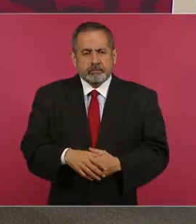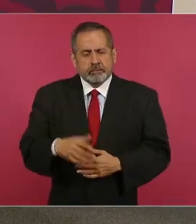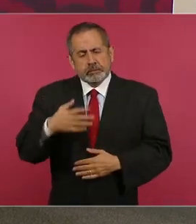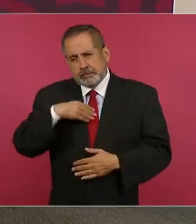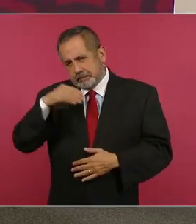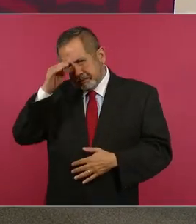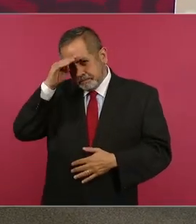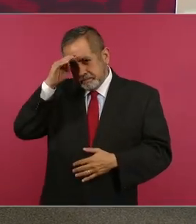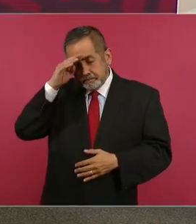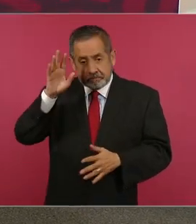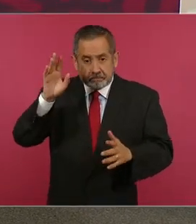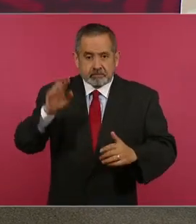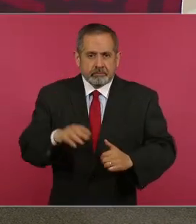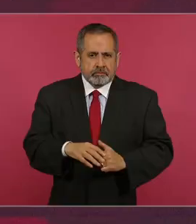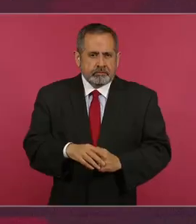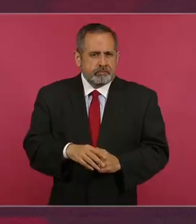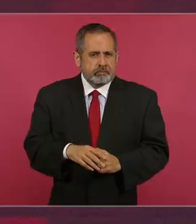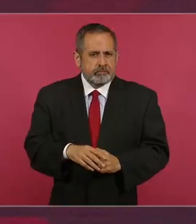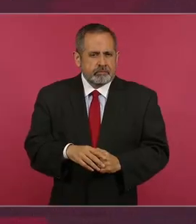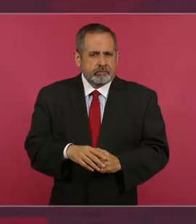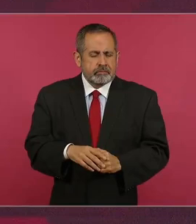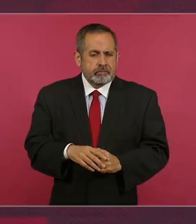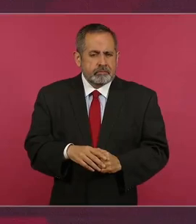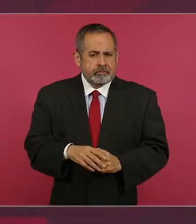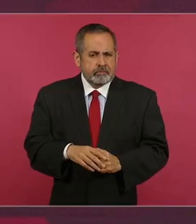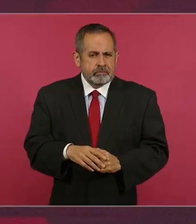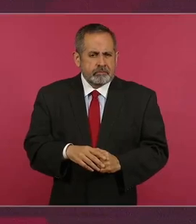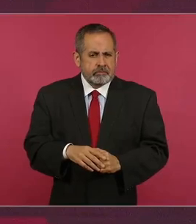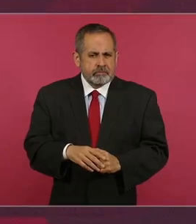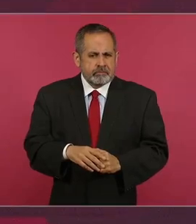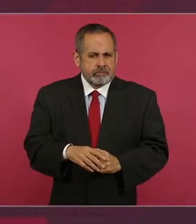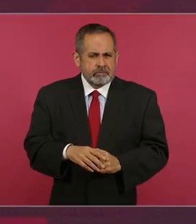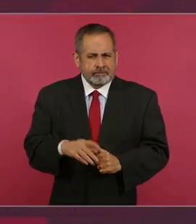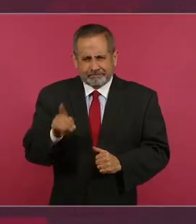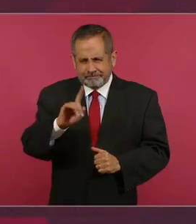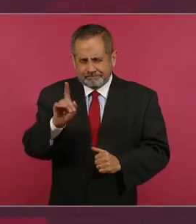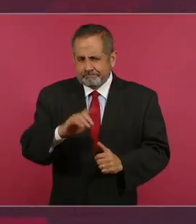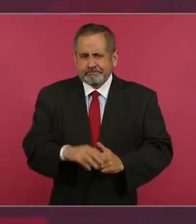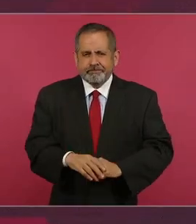yo pensando este… No.